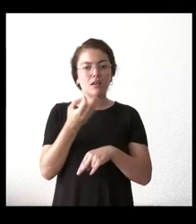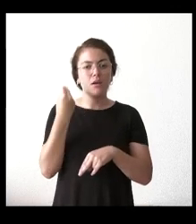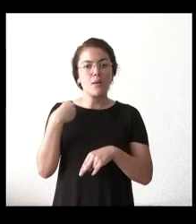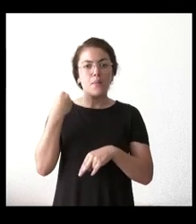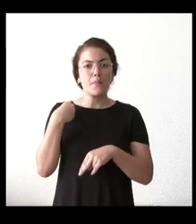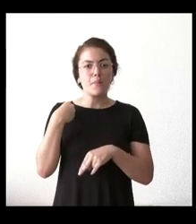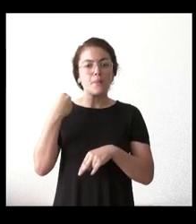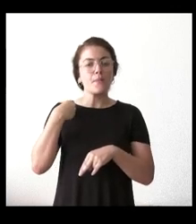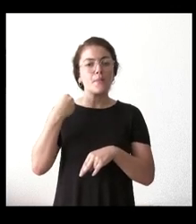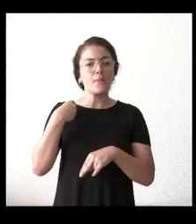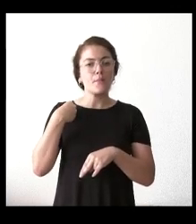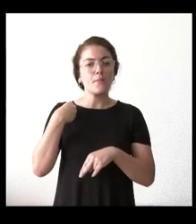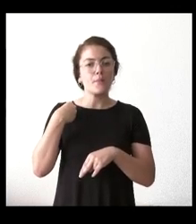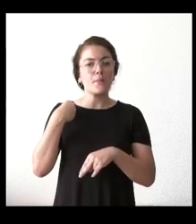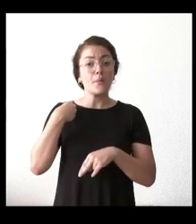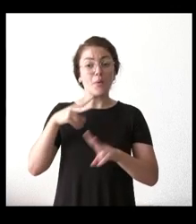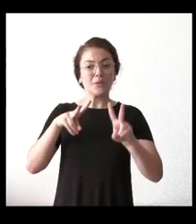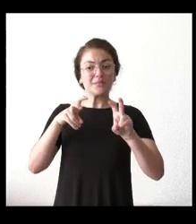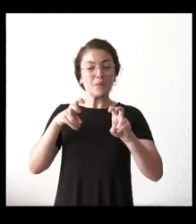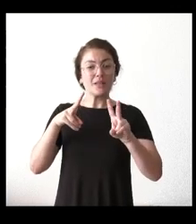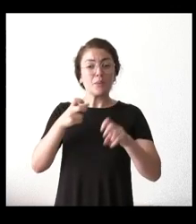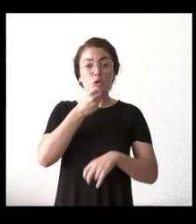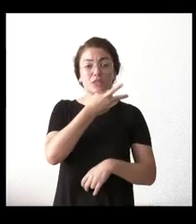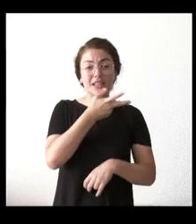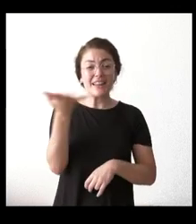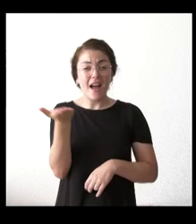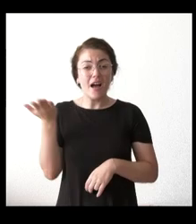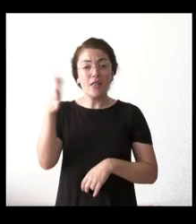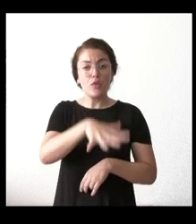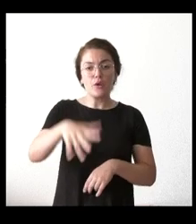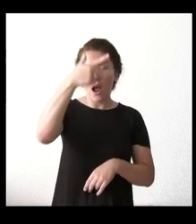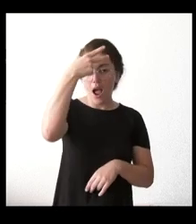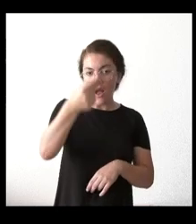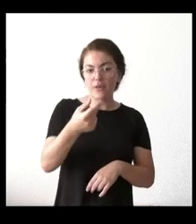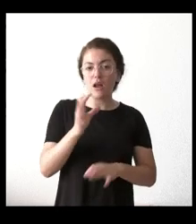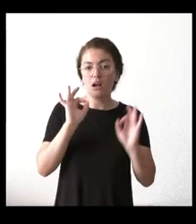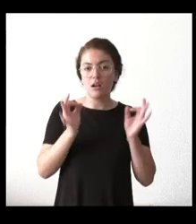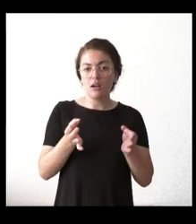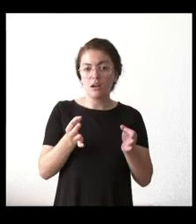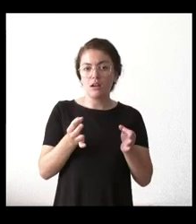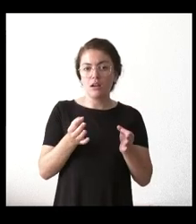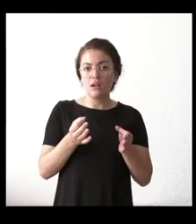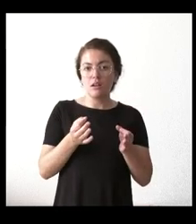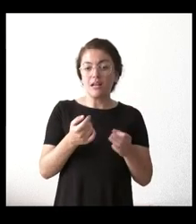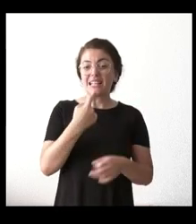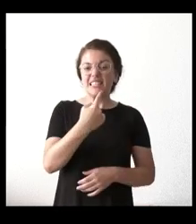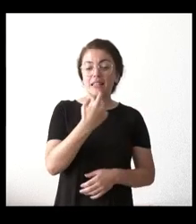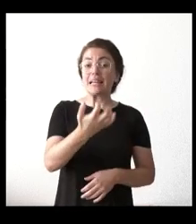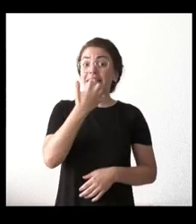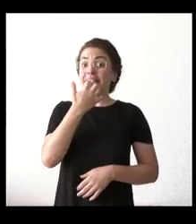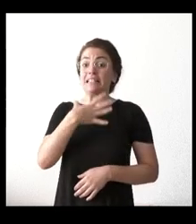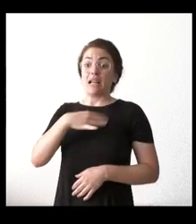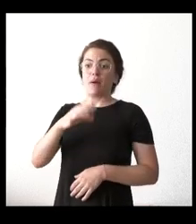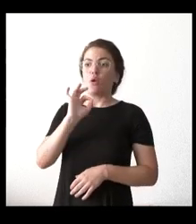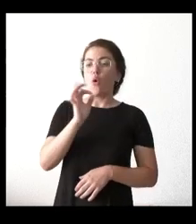en la Naturaleza. Desde la hostelería de la provincia de Ávila, sobre todo, se está hablando de si no sería posible, si es una